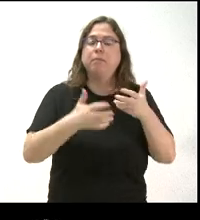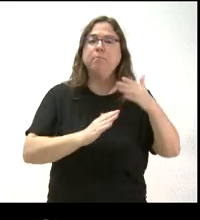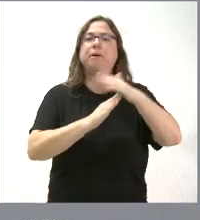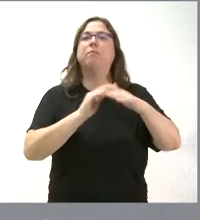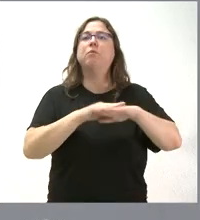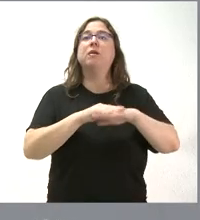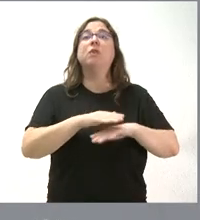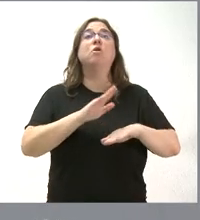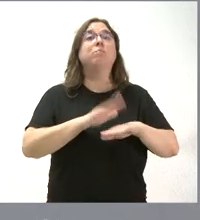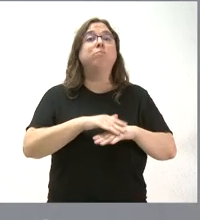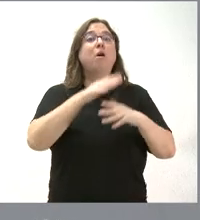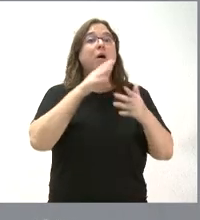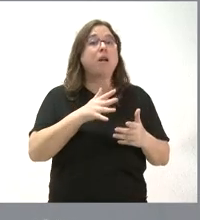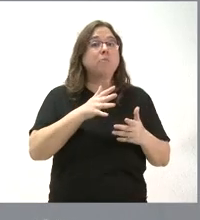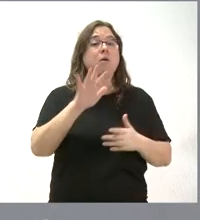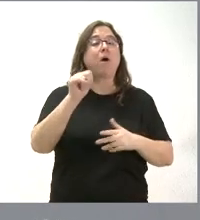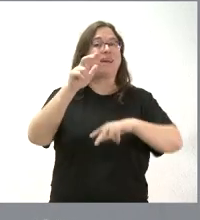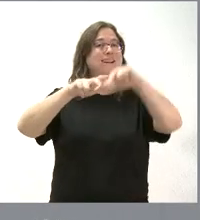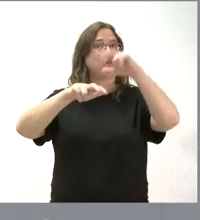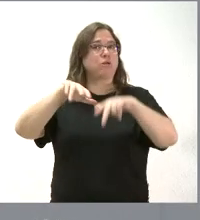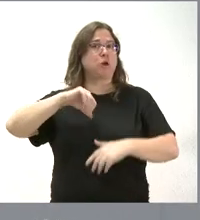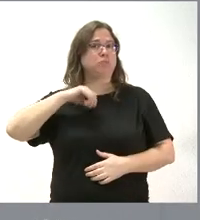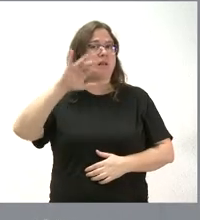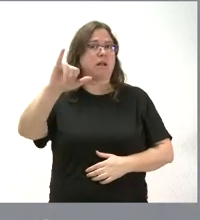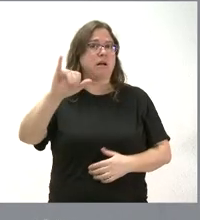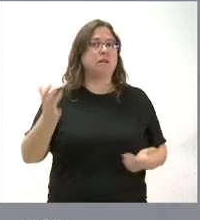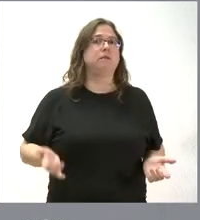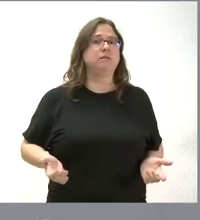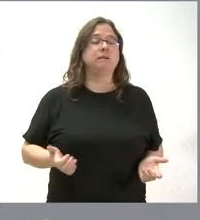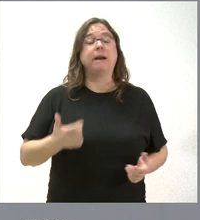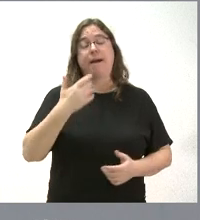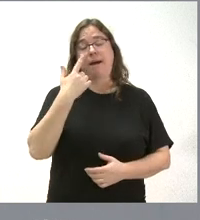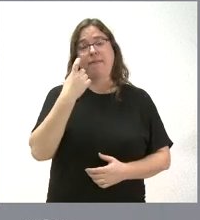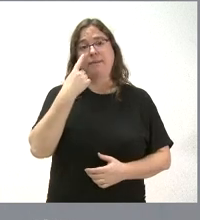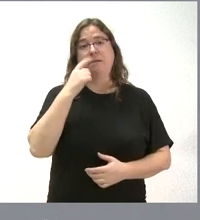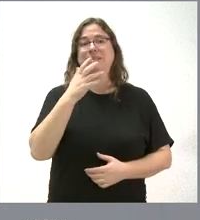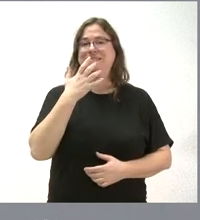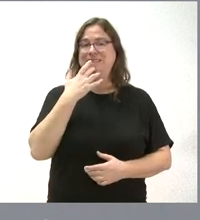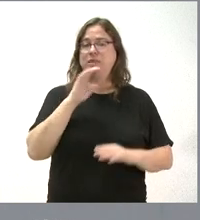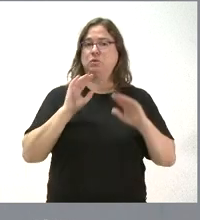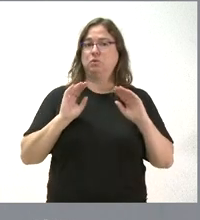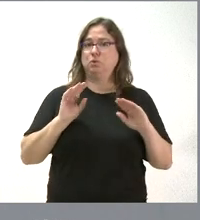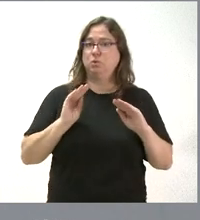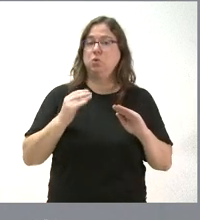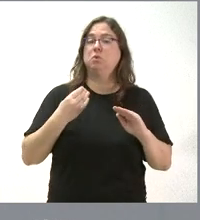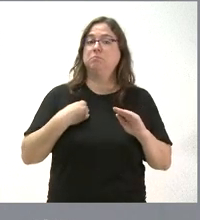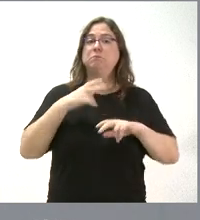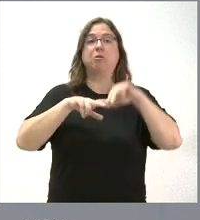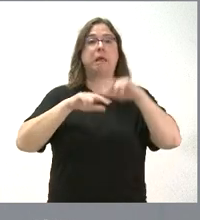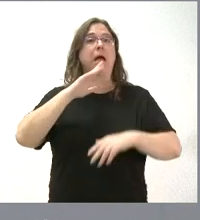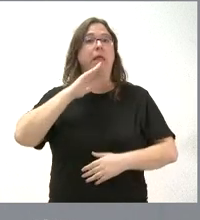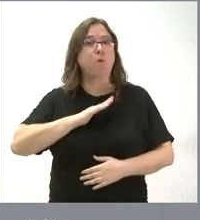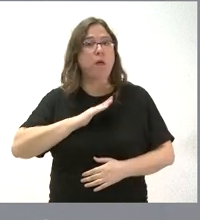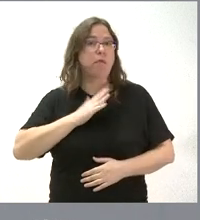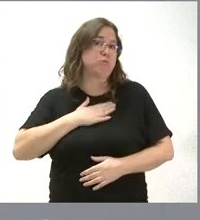Porque actualmente se está prestando en el Río Ortega y habrá que ver, lógicamente, si la prestación que se realice en el Río Ortega es la más adecuada, es la más